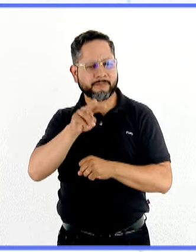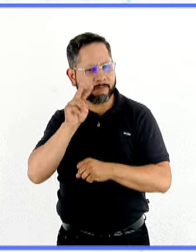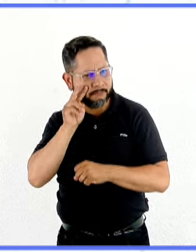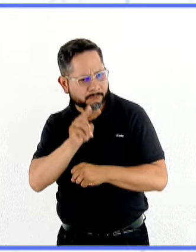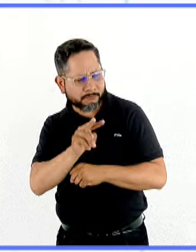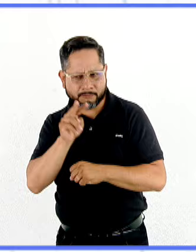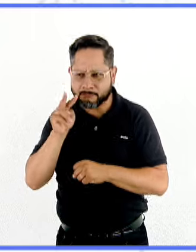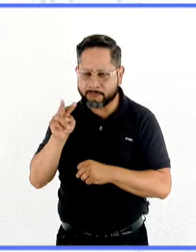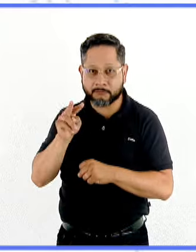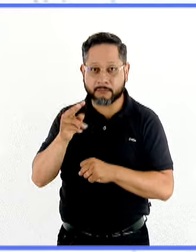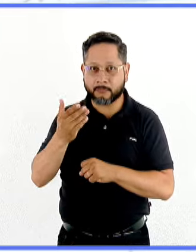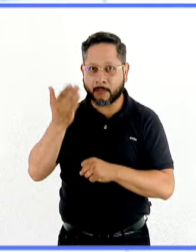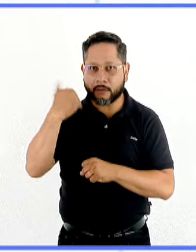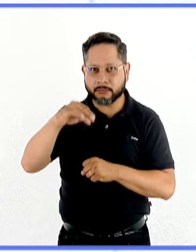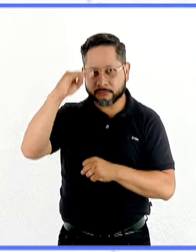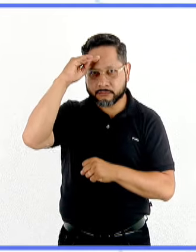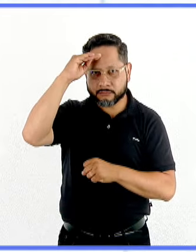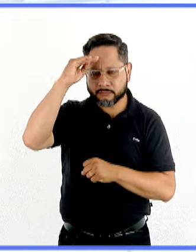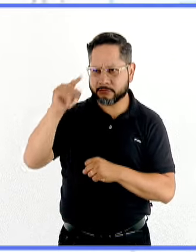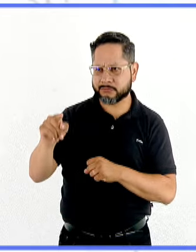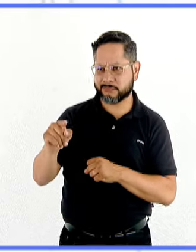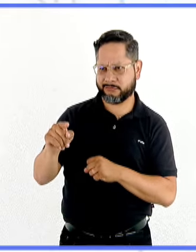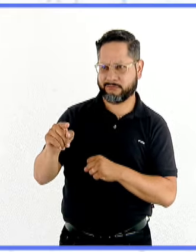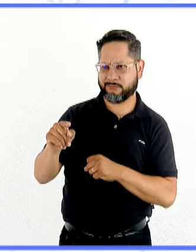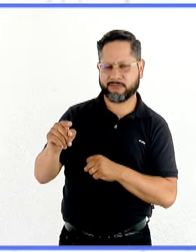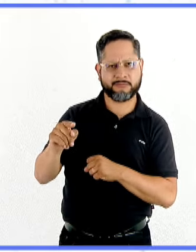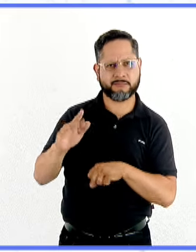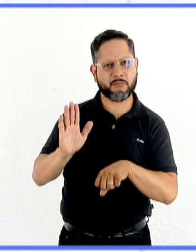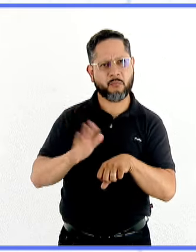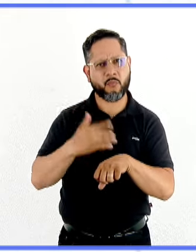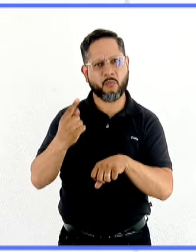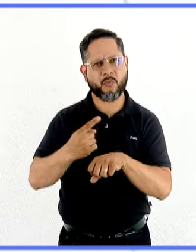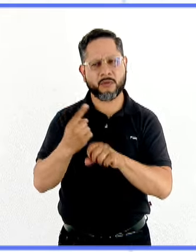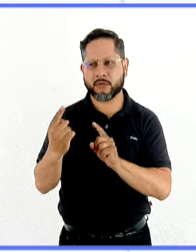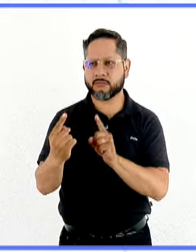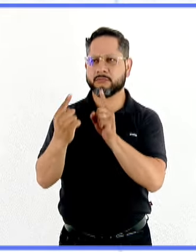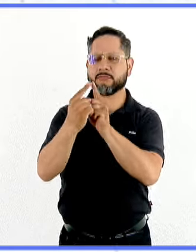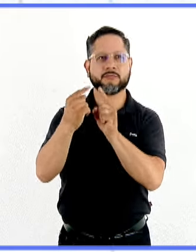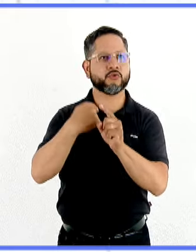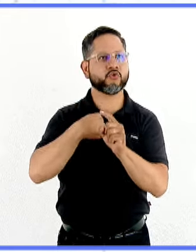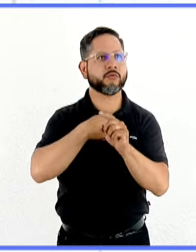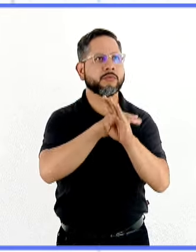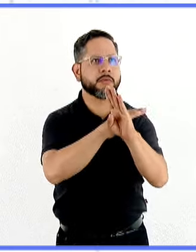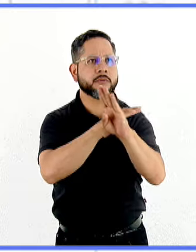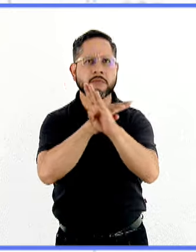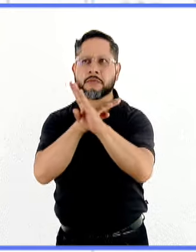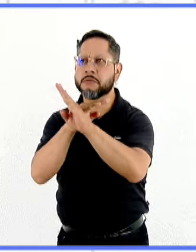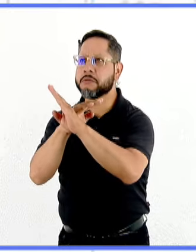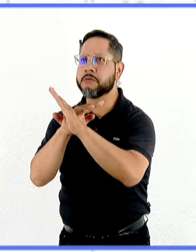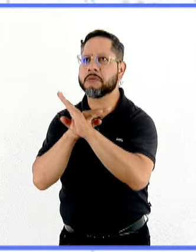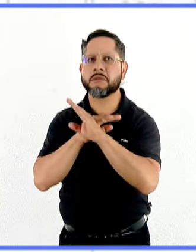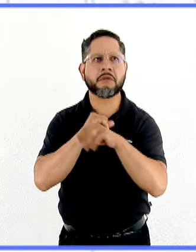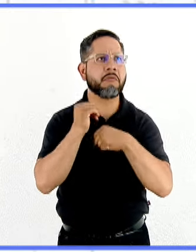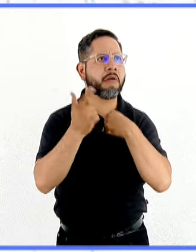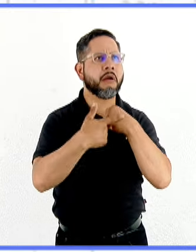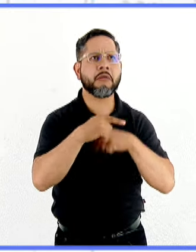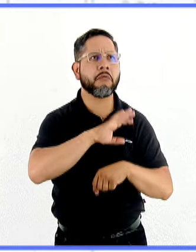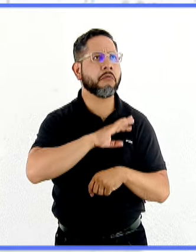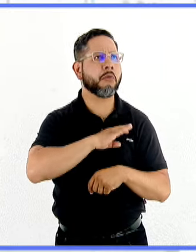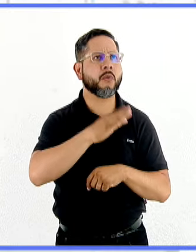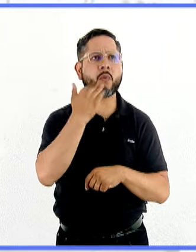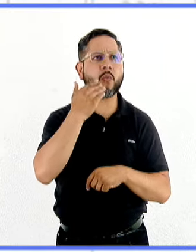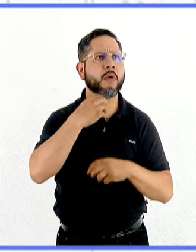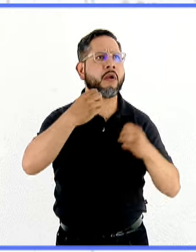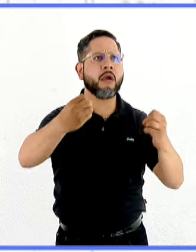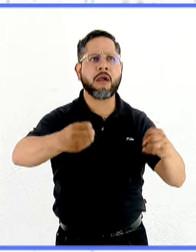pensaba que surgían como una defensa ante la carencia afectiva, el